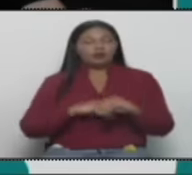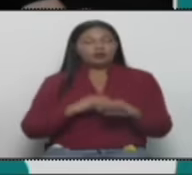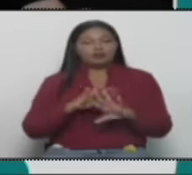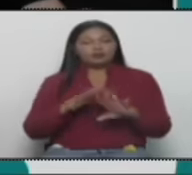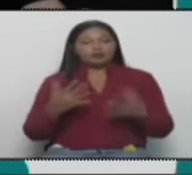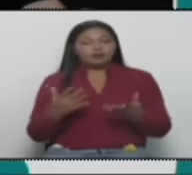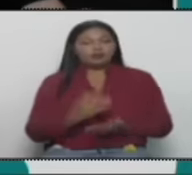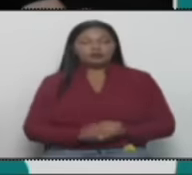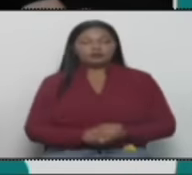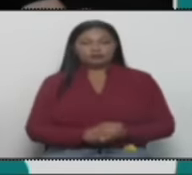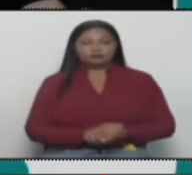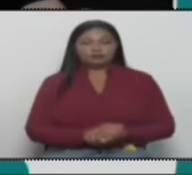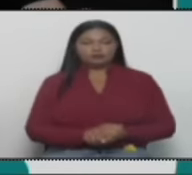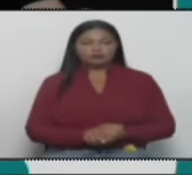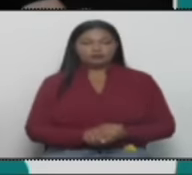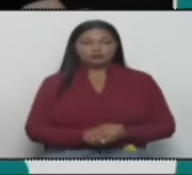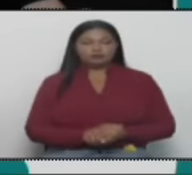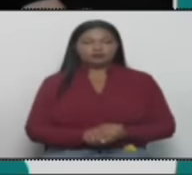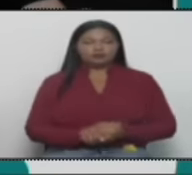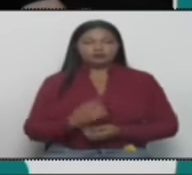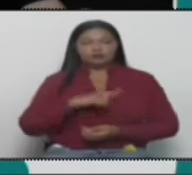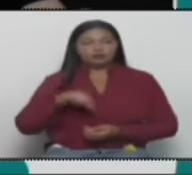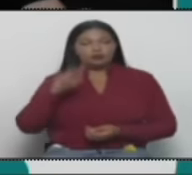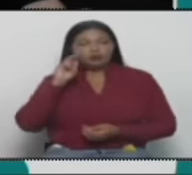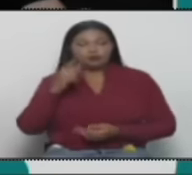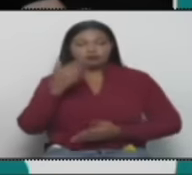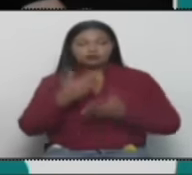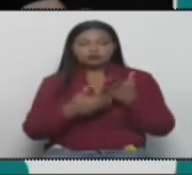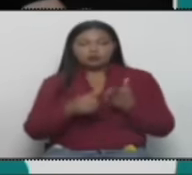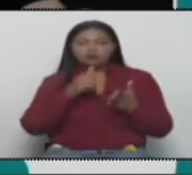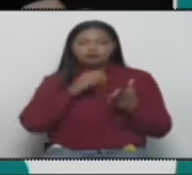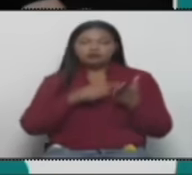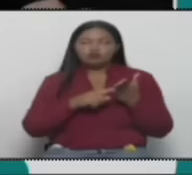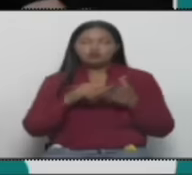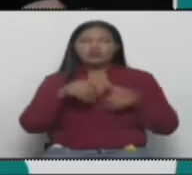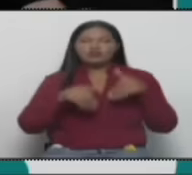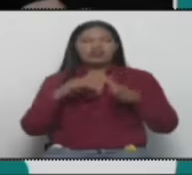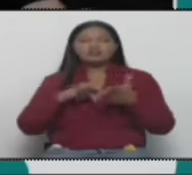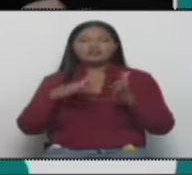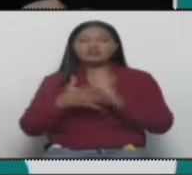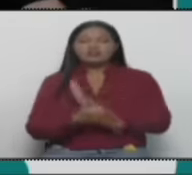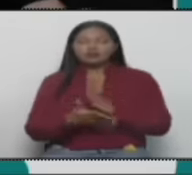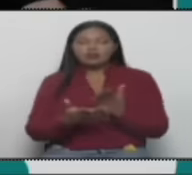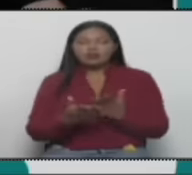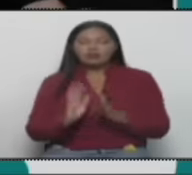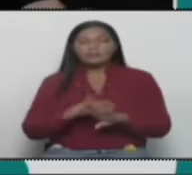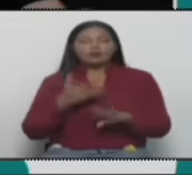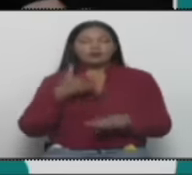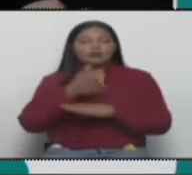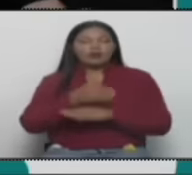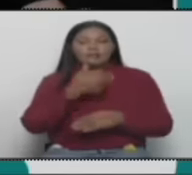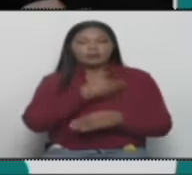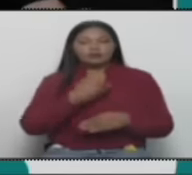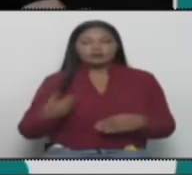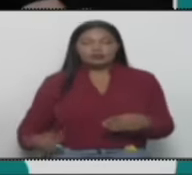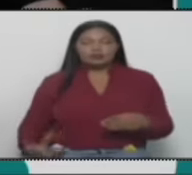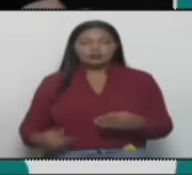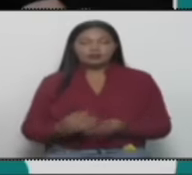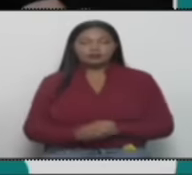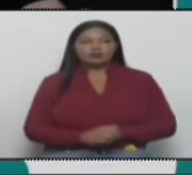jurisdicción contencioso electoral. ¿Por qué asiste el presidente en primer lugar?